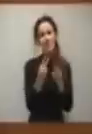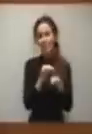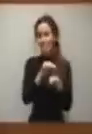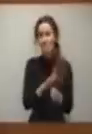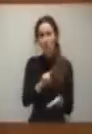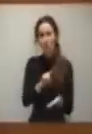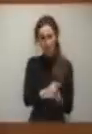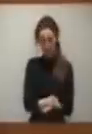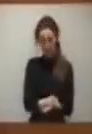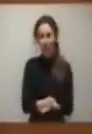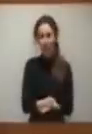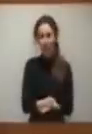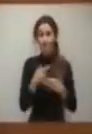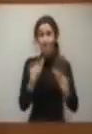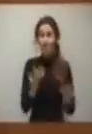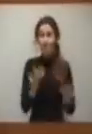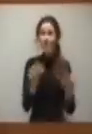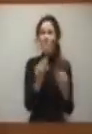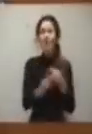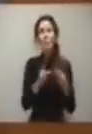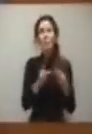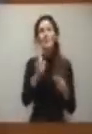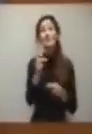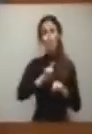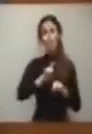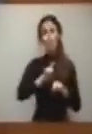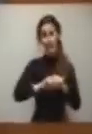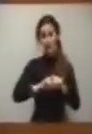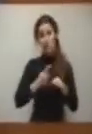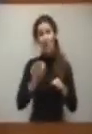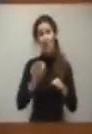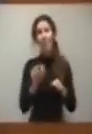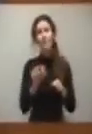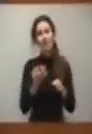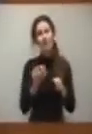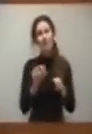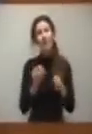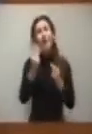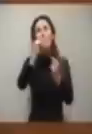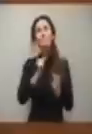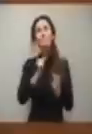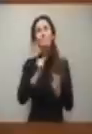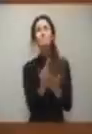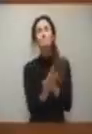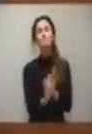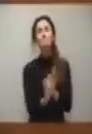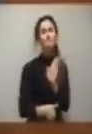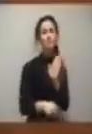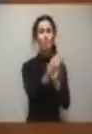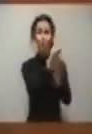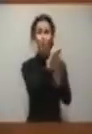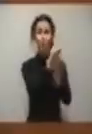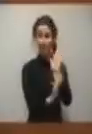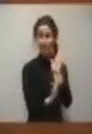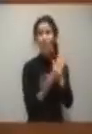Y tendremos que hacerlo con un segundo criterio, rindiendo cuentas. No creo que en este tema se pueda dar un cheque